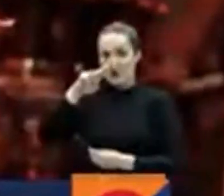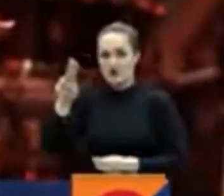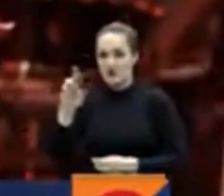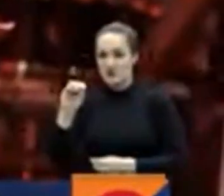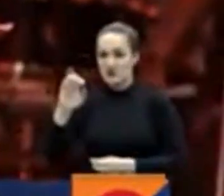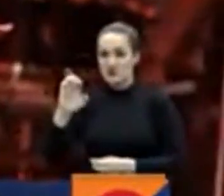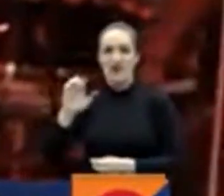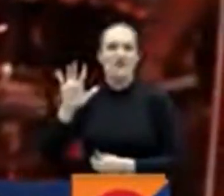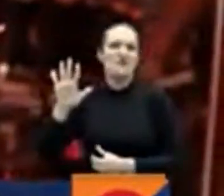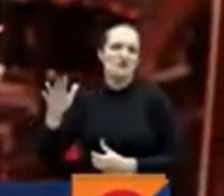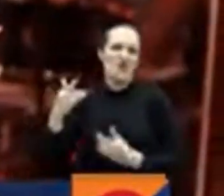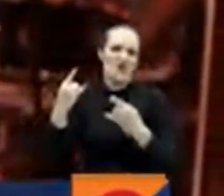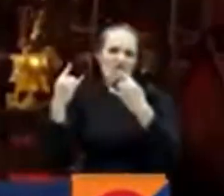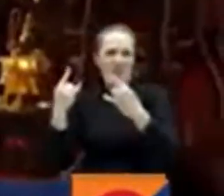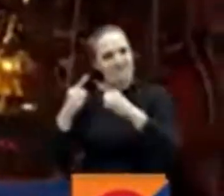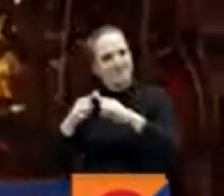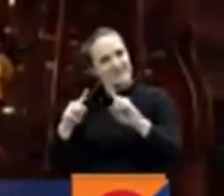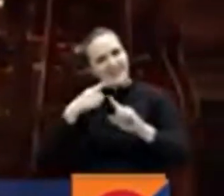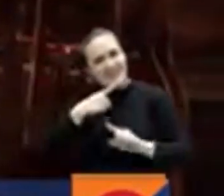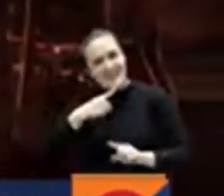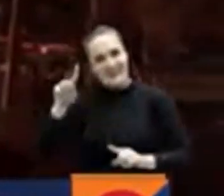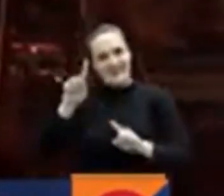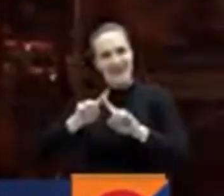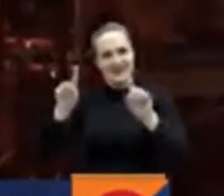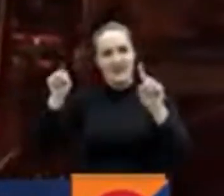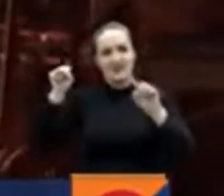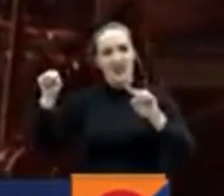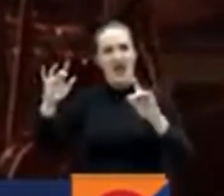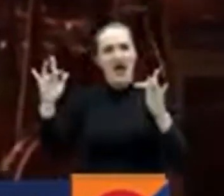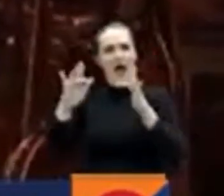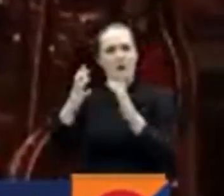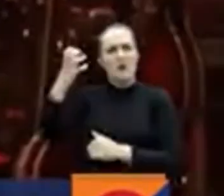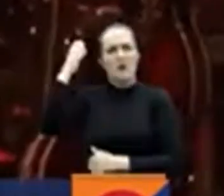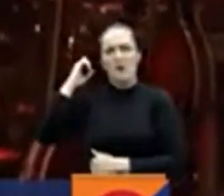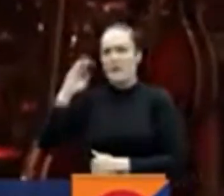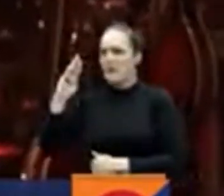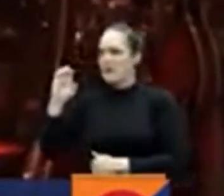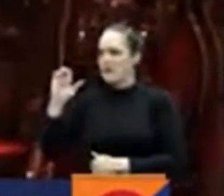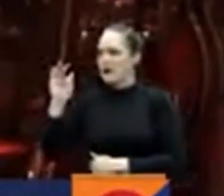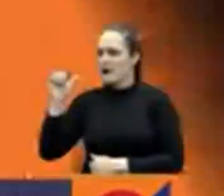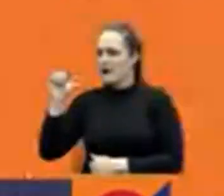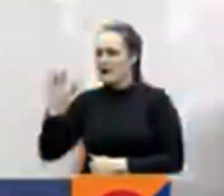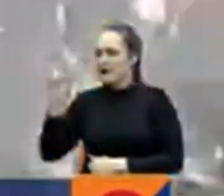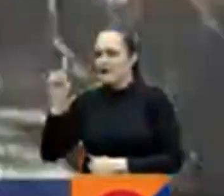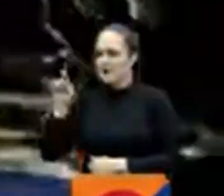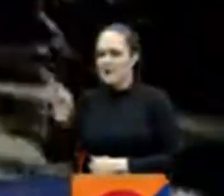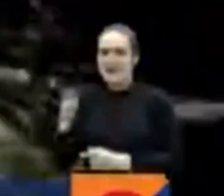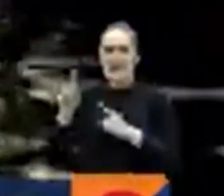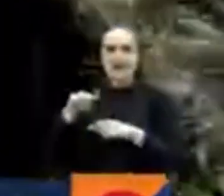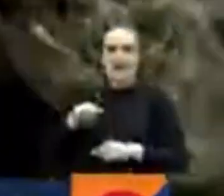alternativo revolucionario trae lo mejor de las influencias de The Beatles The Cure y The Stone Roses